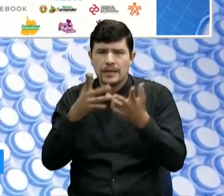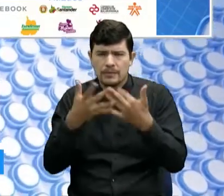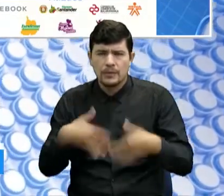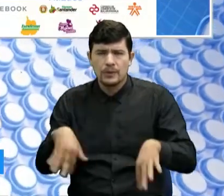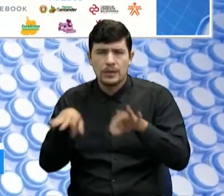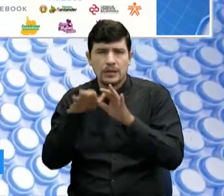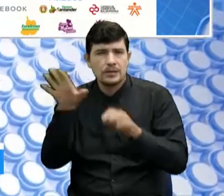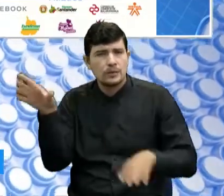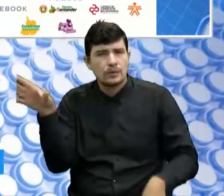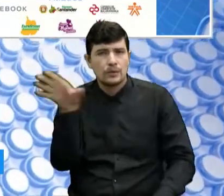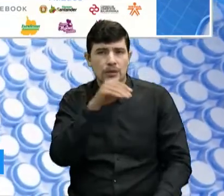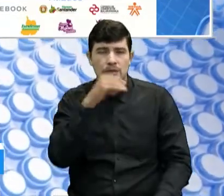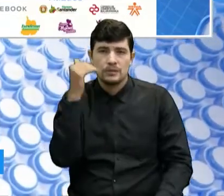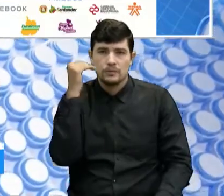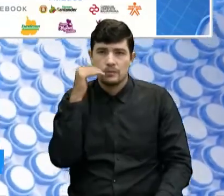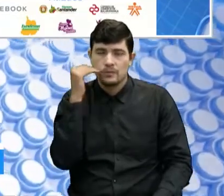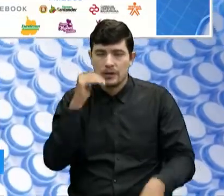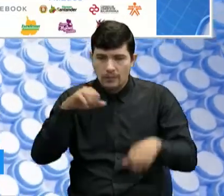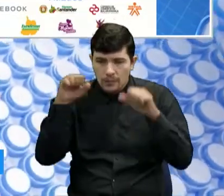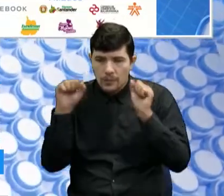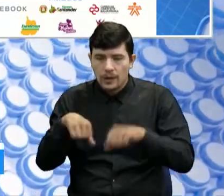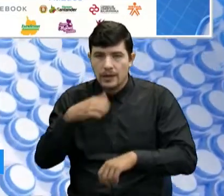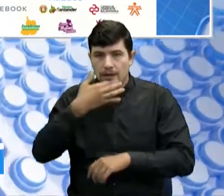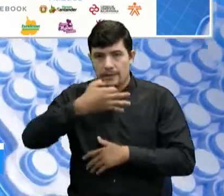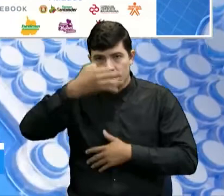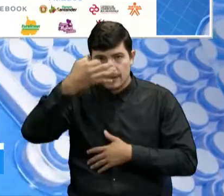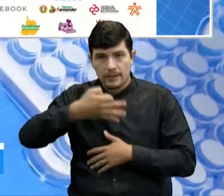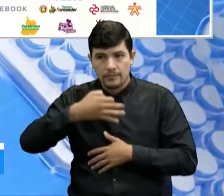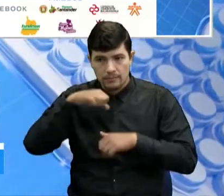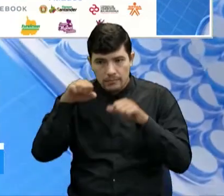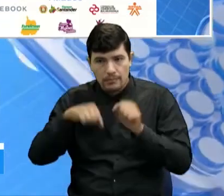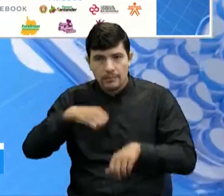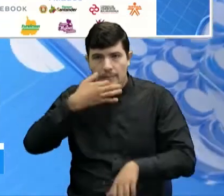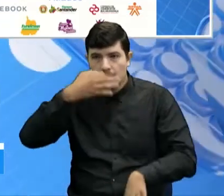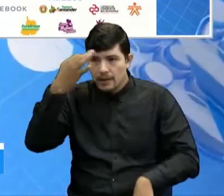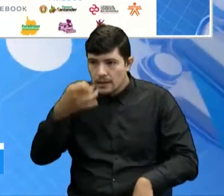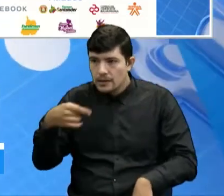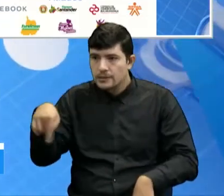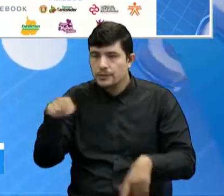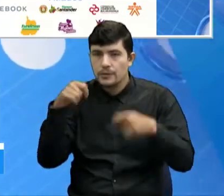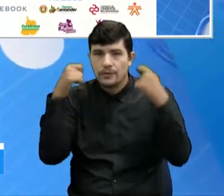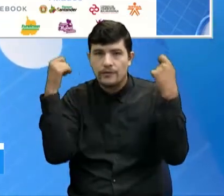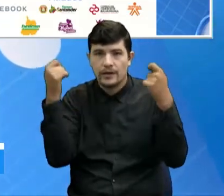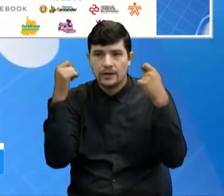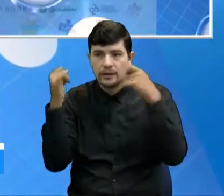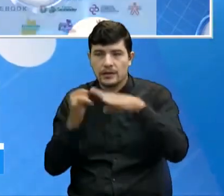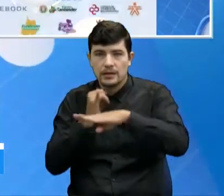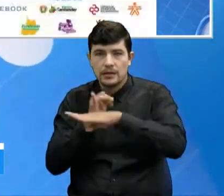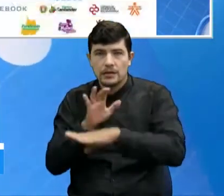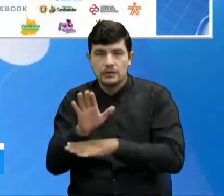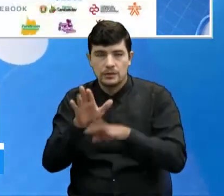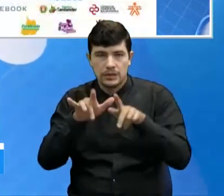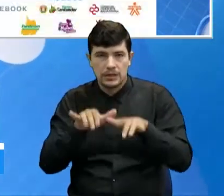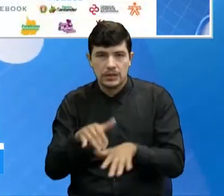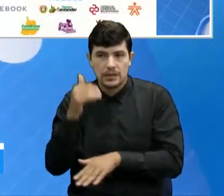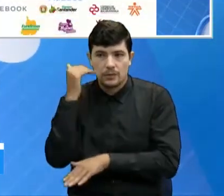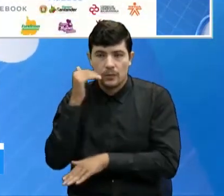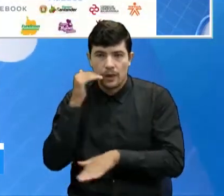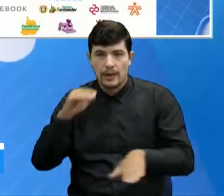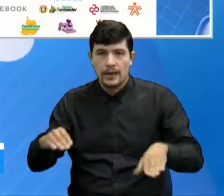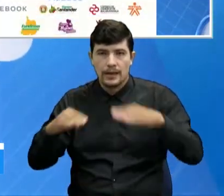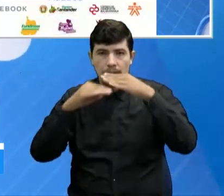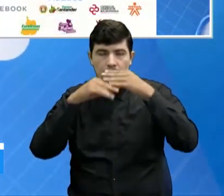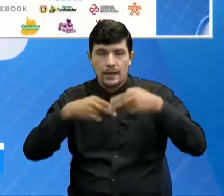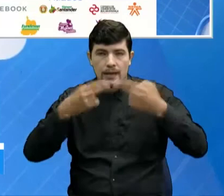que todas las mujeres puedan realmente ser acreedoras de esta oferta institucional que tiene la Secretaría de la Mujer y Equidad de